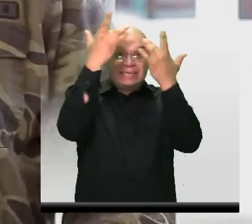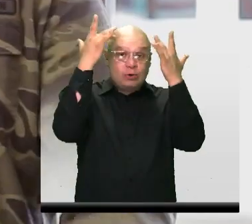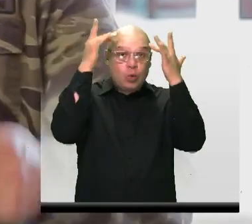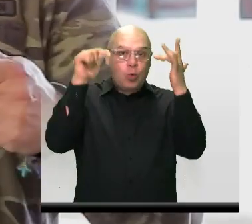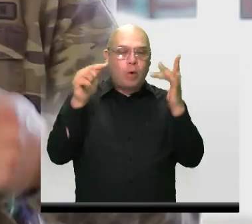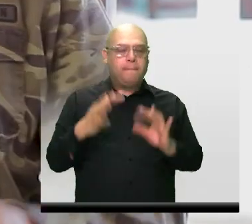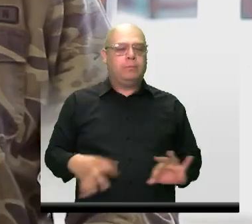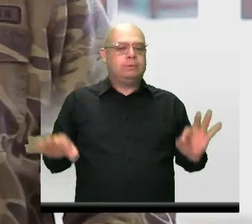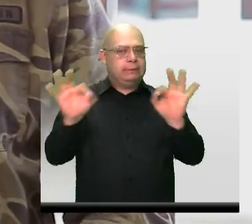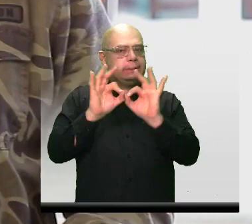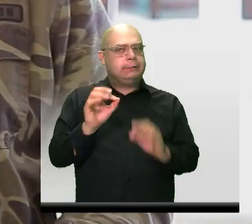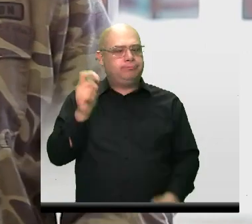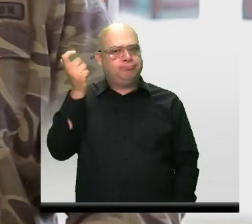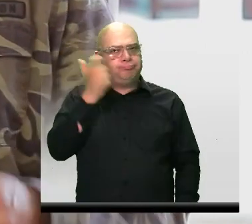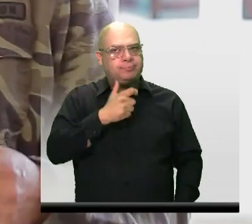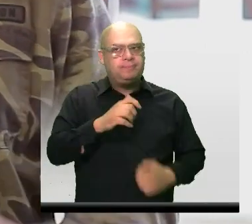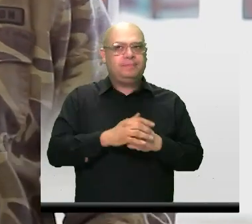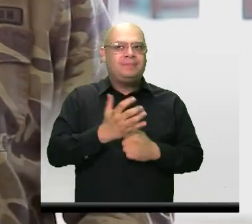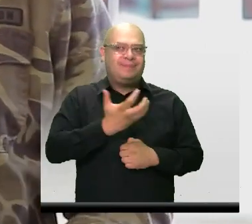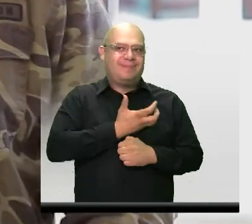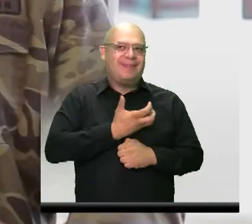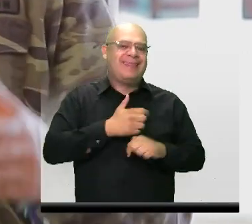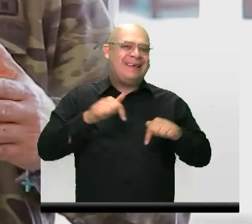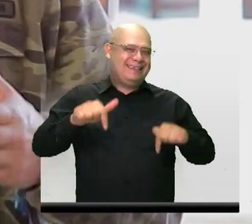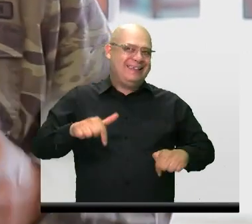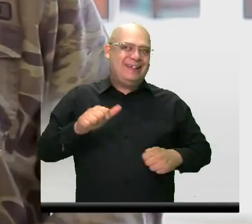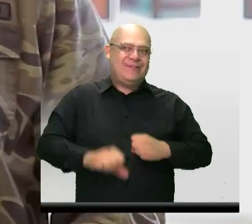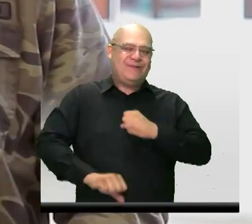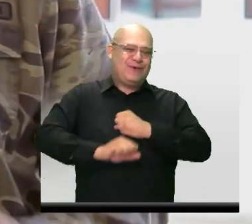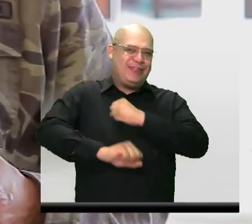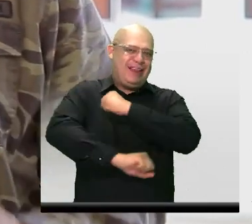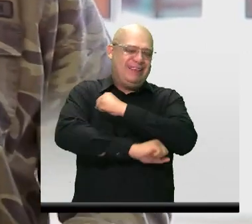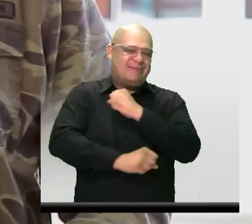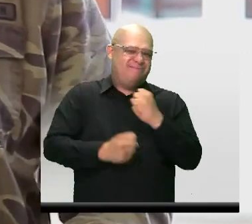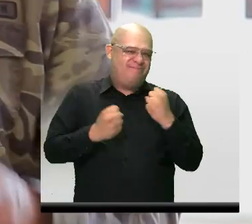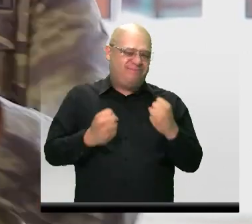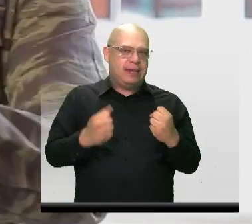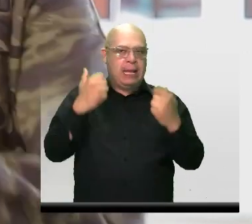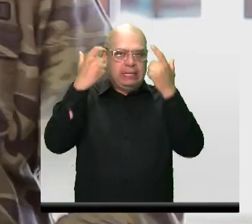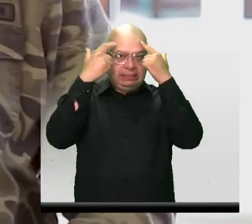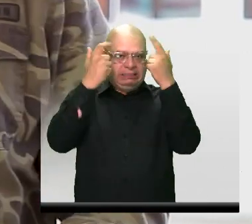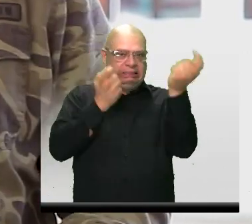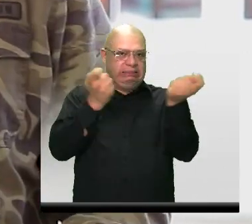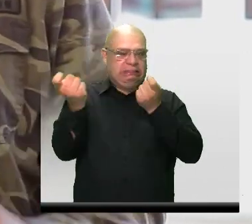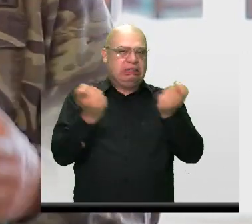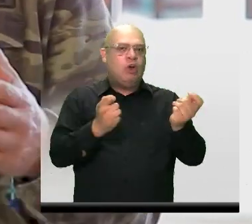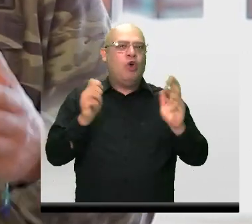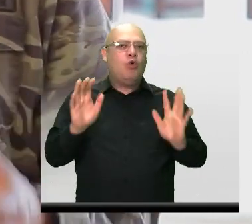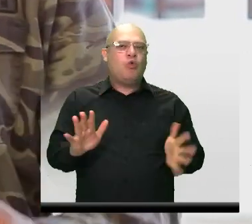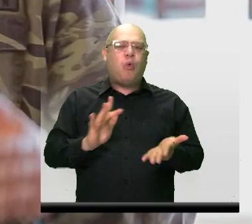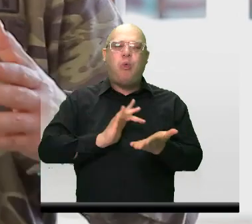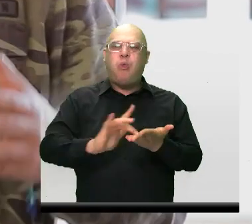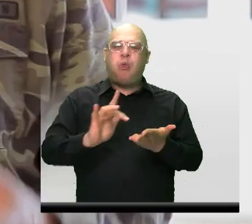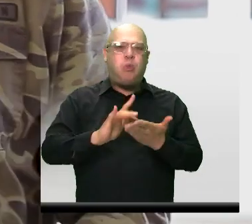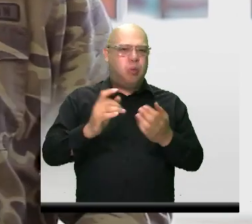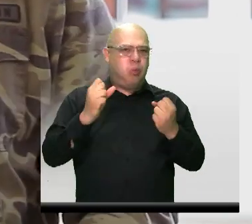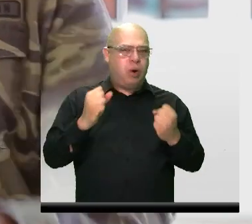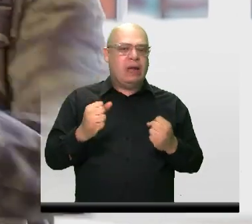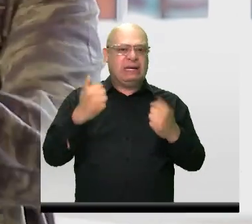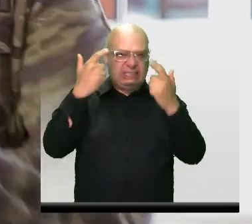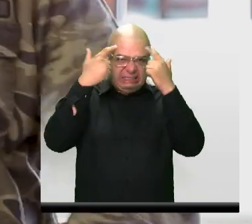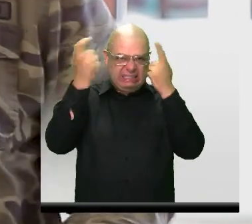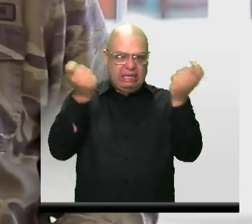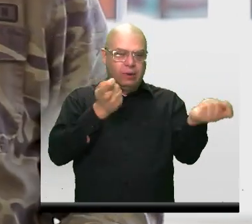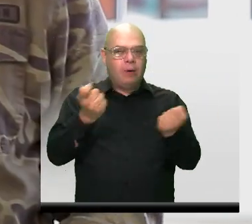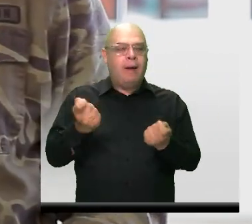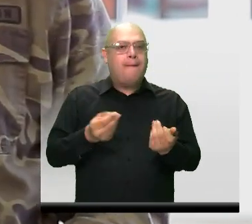serio. Desde la alcaldía de Itagüí estamos fortaleciendo la estrategia en el sistema médico de emergencias, una estrategia gratuita